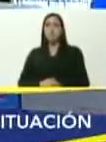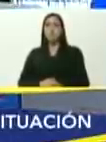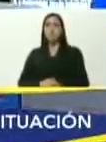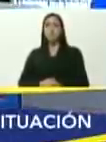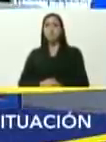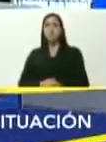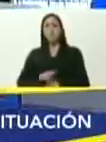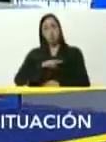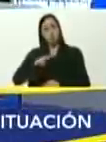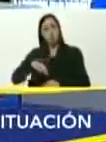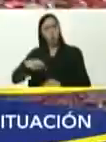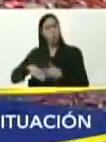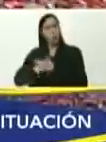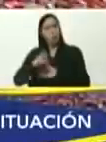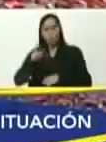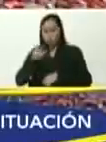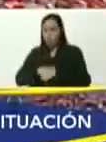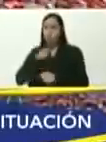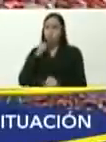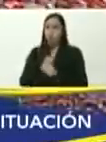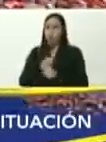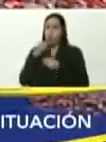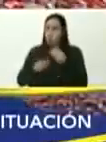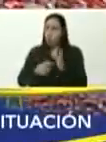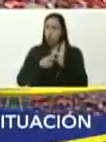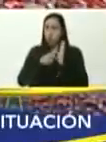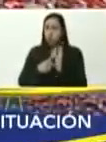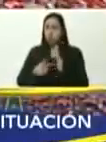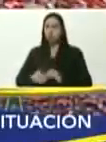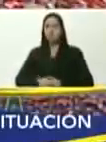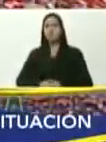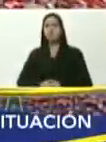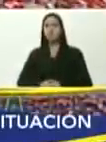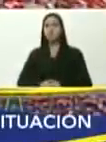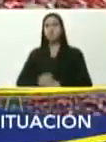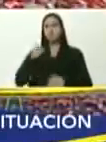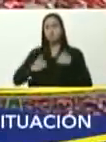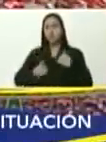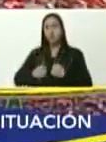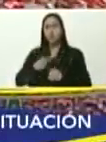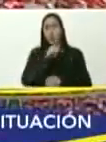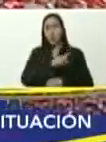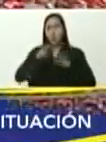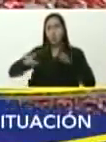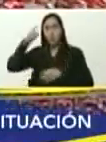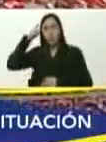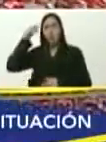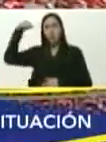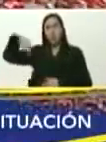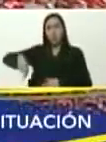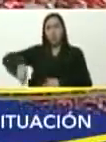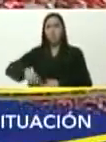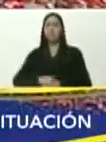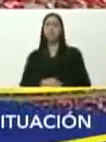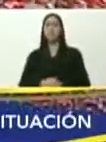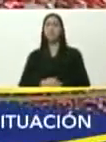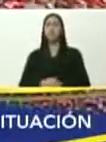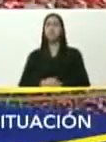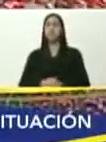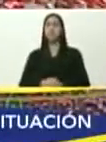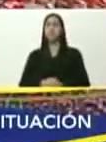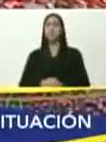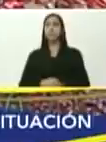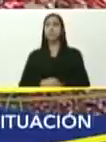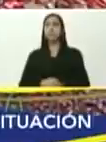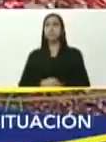eso es a lo que vamos, al tiempo del trabajo con resultado, miércoles 17 de noviembre, bueno, también tenemos aquí,